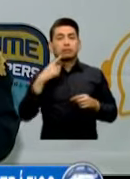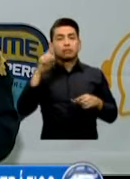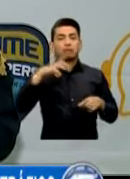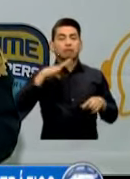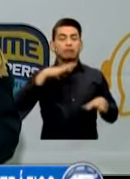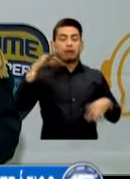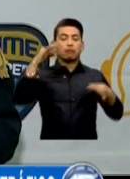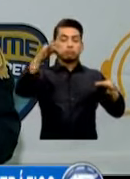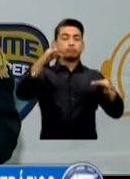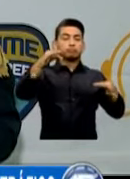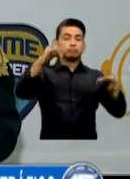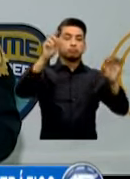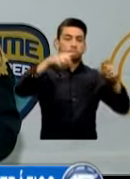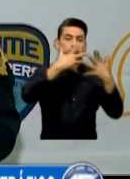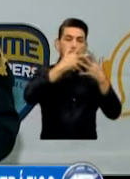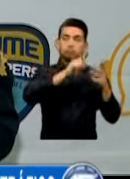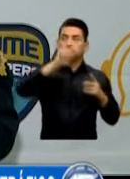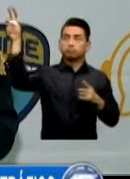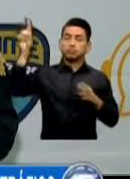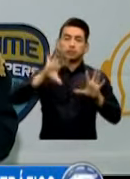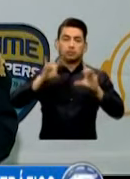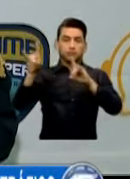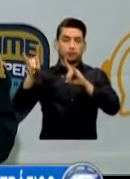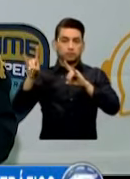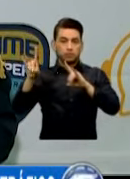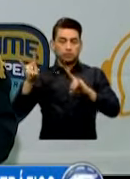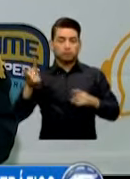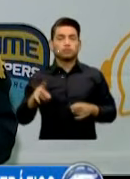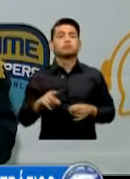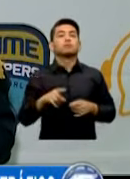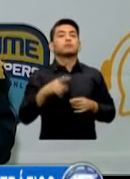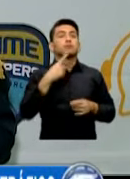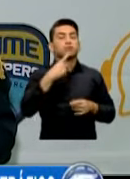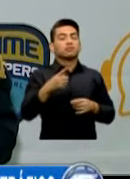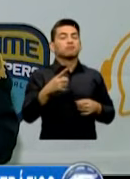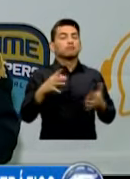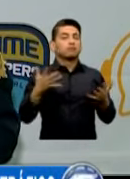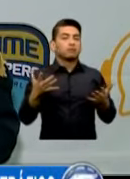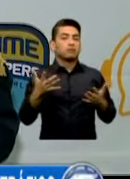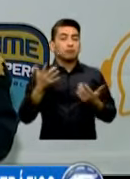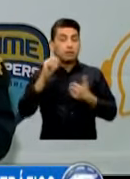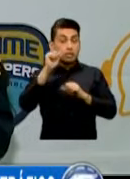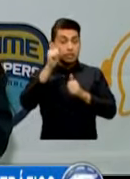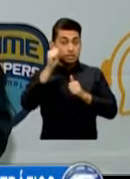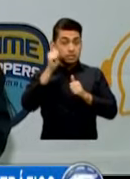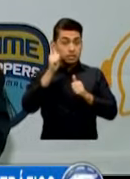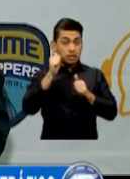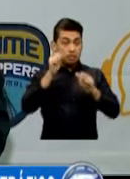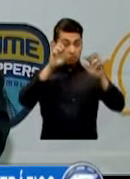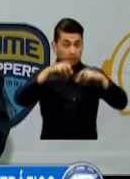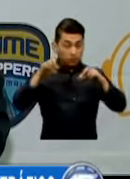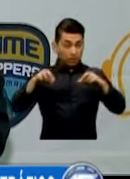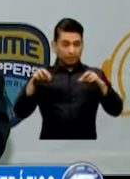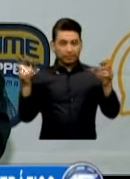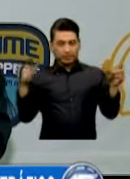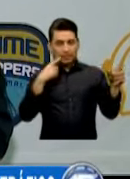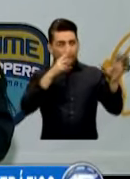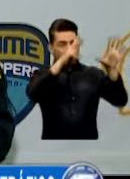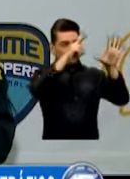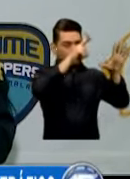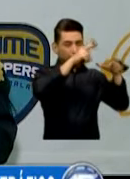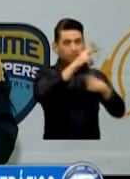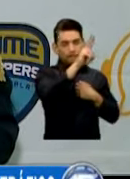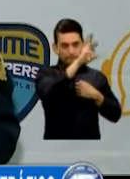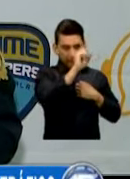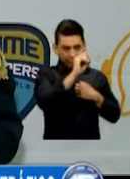orden De extradición Hacia los Estados Unidos De Norteamérica Cabe Cabe Resaltar Que 15 De ellas Son por temas Relacionados A narcotráfico